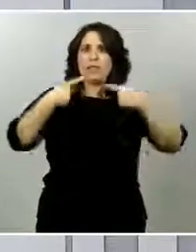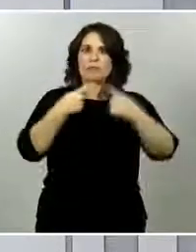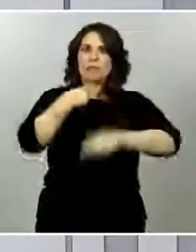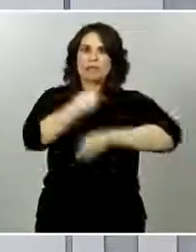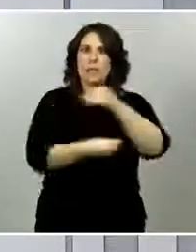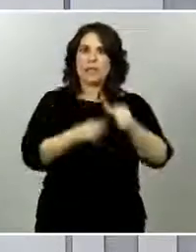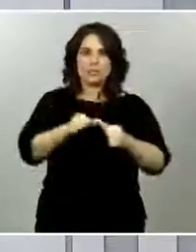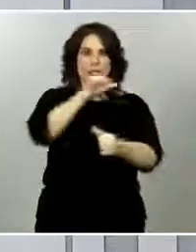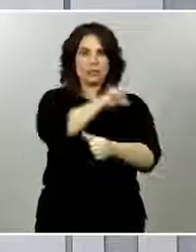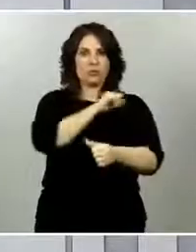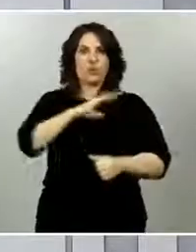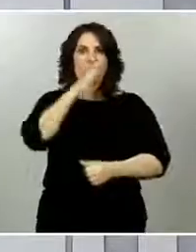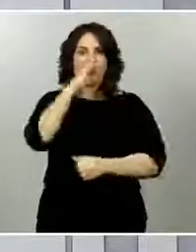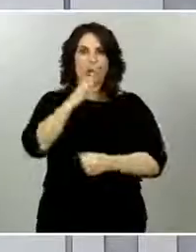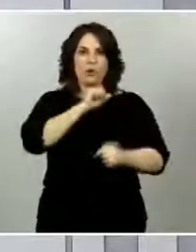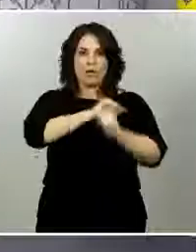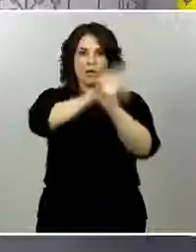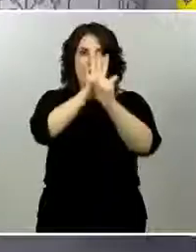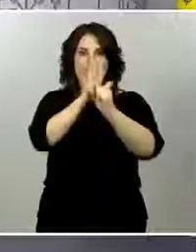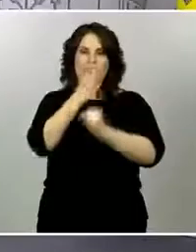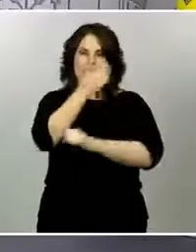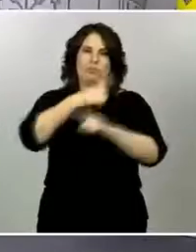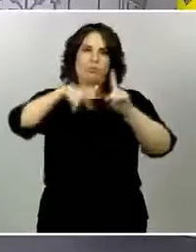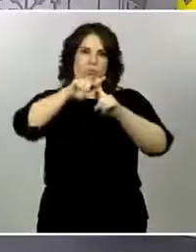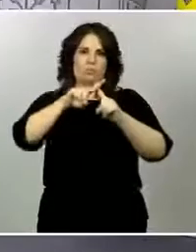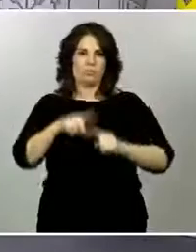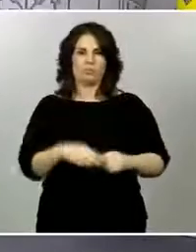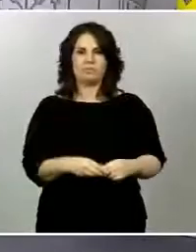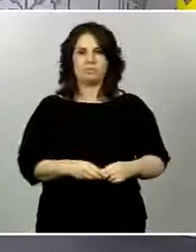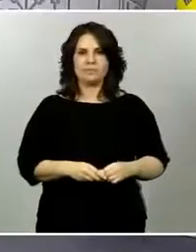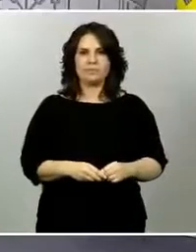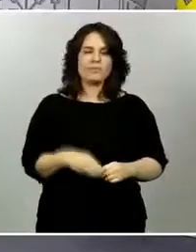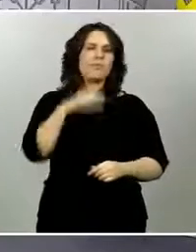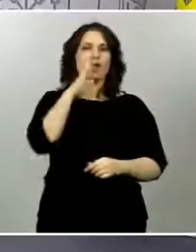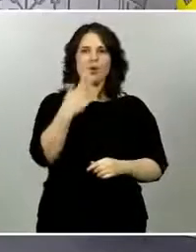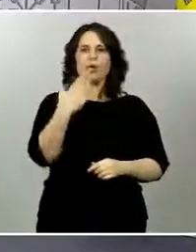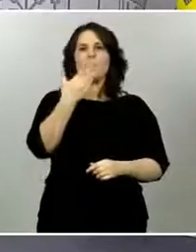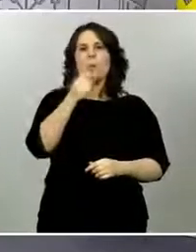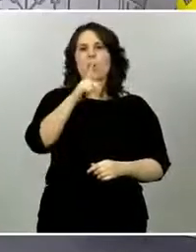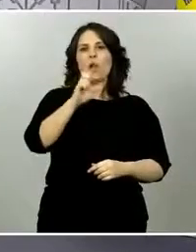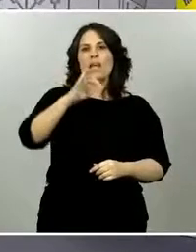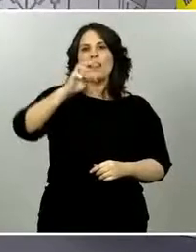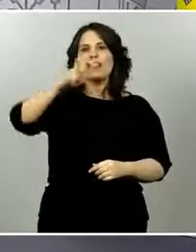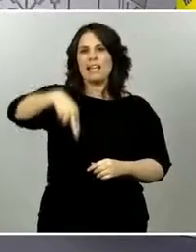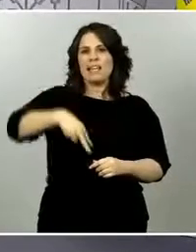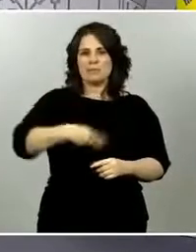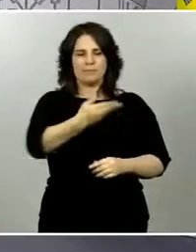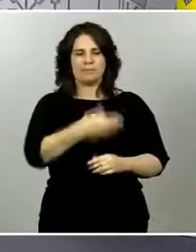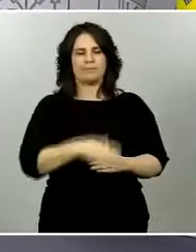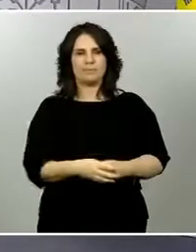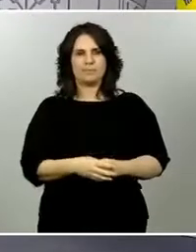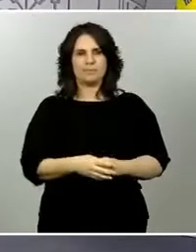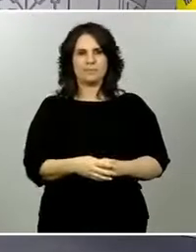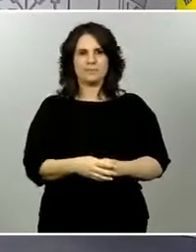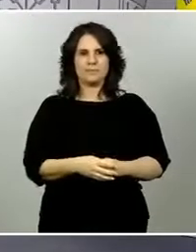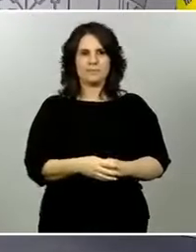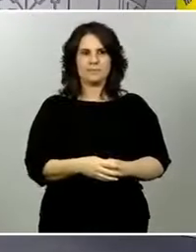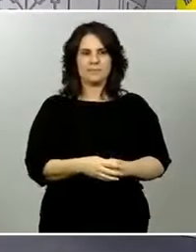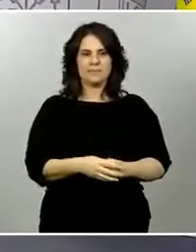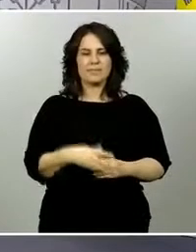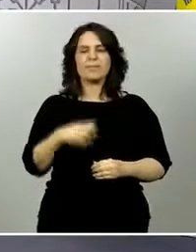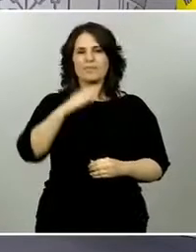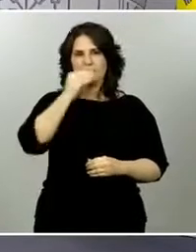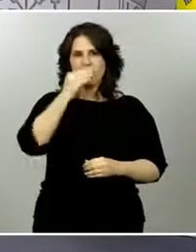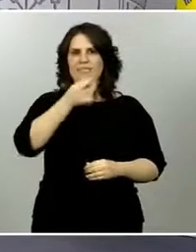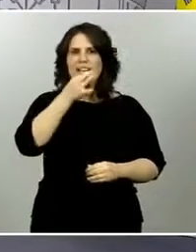la propuesta que mejor se ajuste a que los territorios realmente puedan ser convencidos compensados por parte de esos gastos que se han motivado con